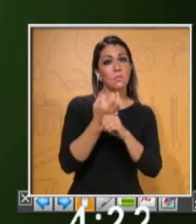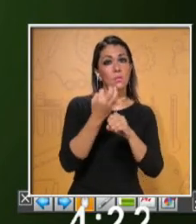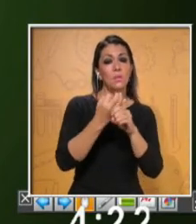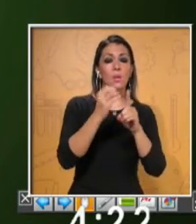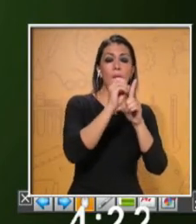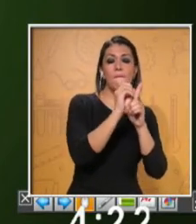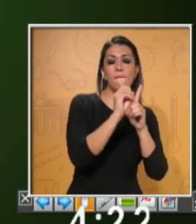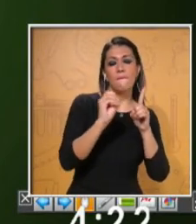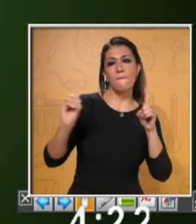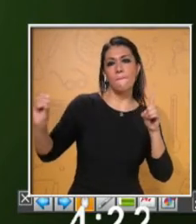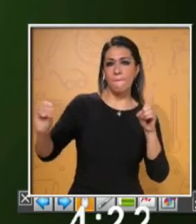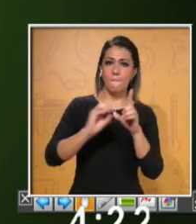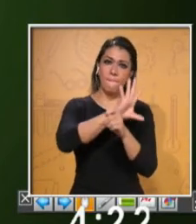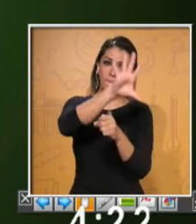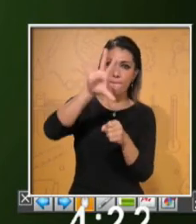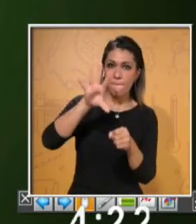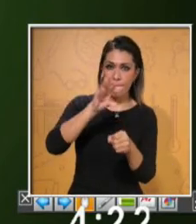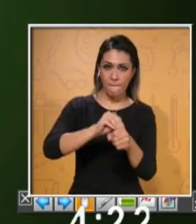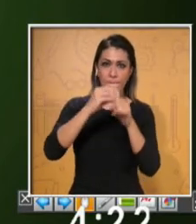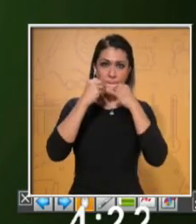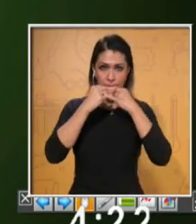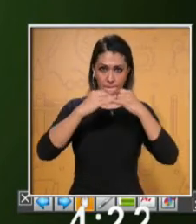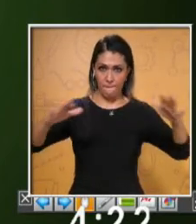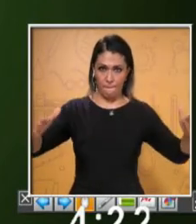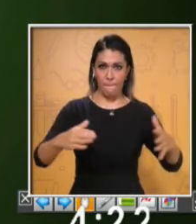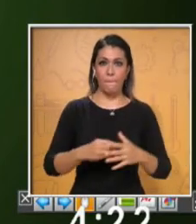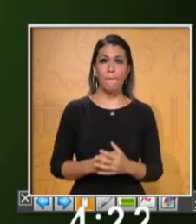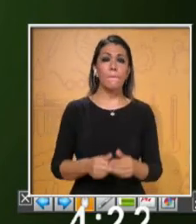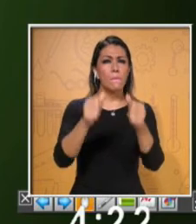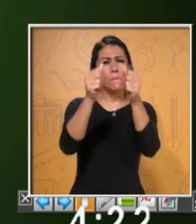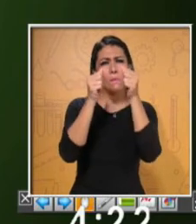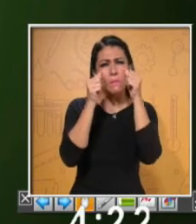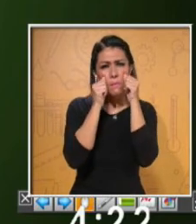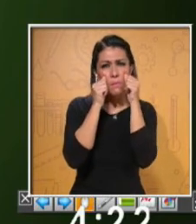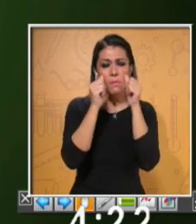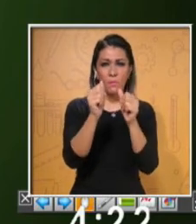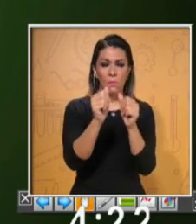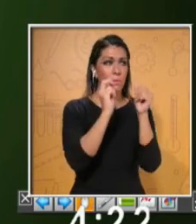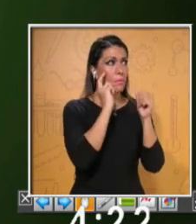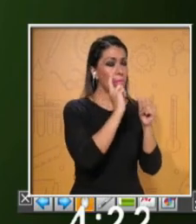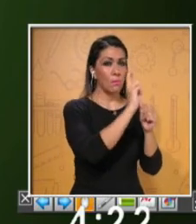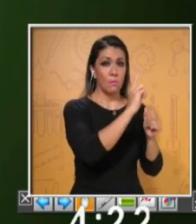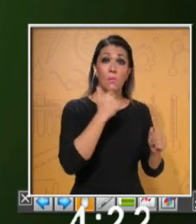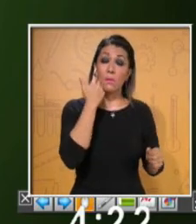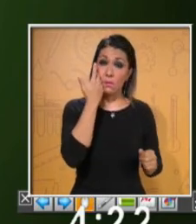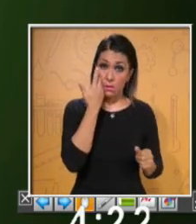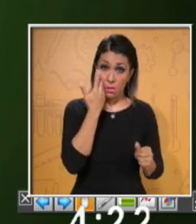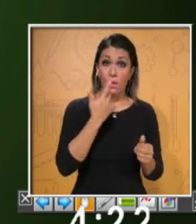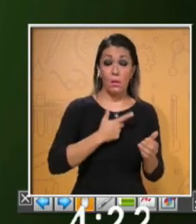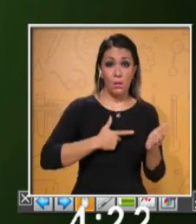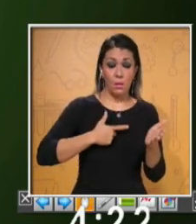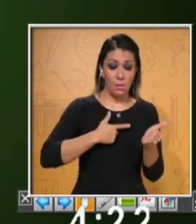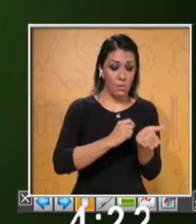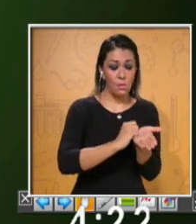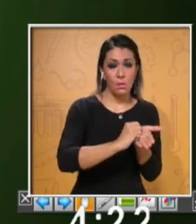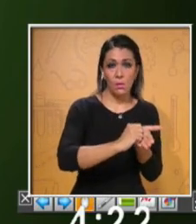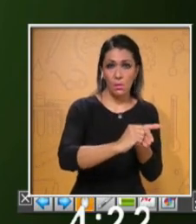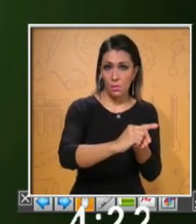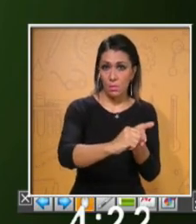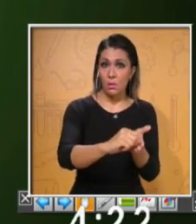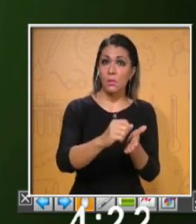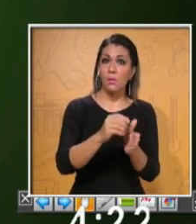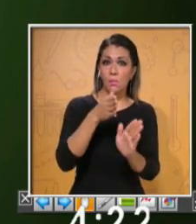Organizar y complementar la información. Pon atención aquí y si gustas puedes registrarlo para tu carpeta de